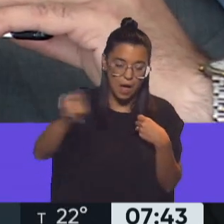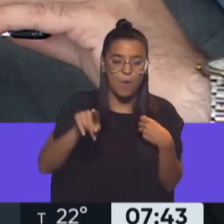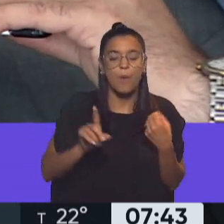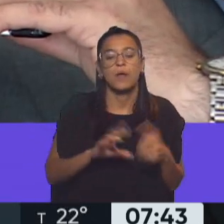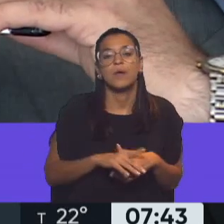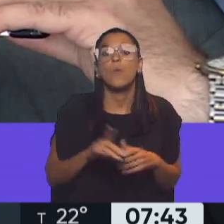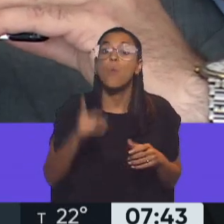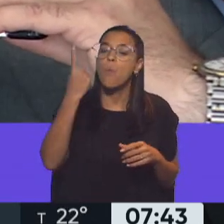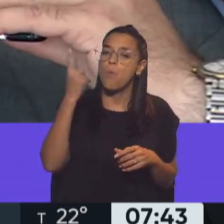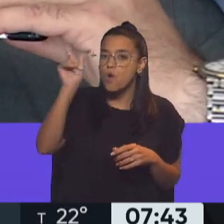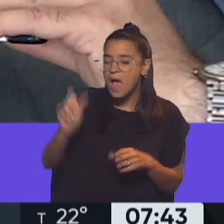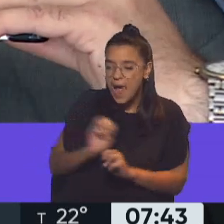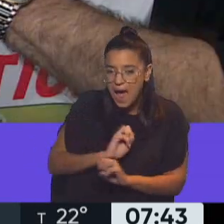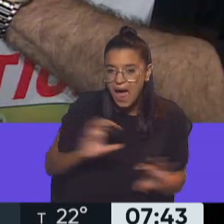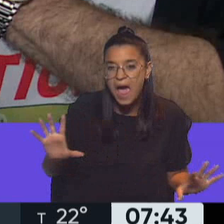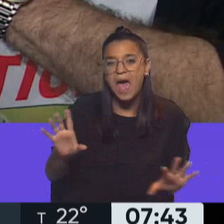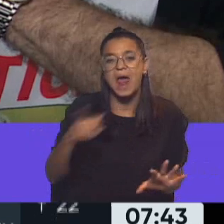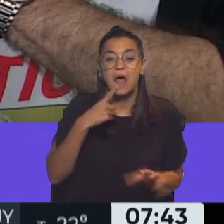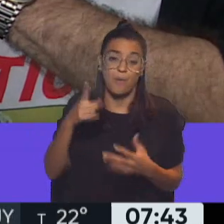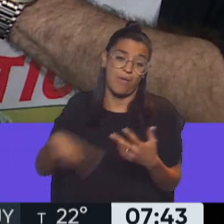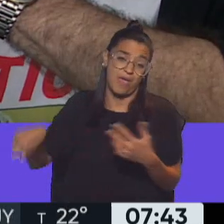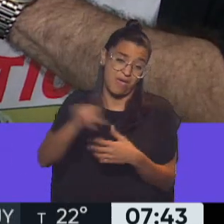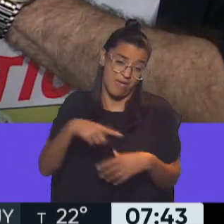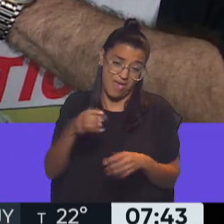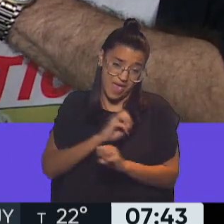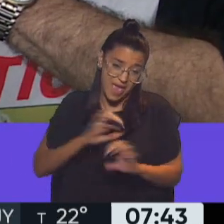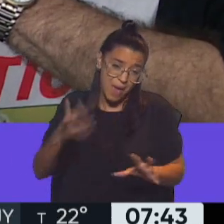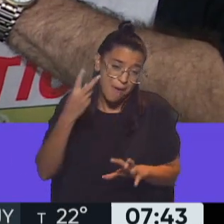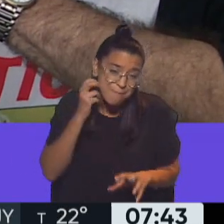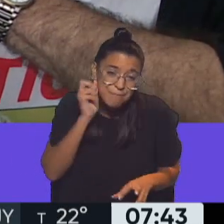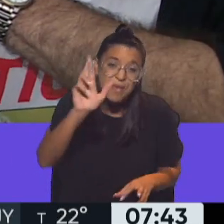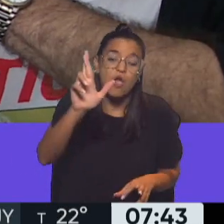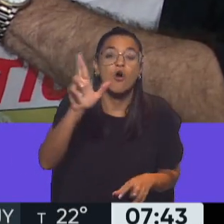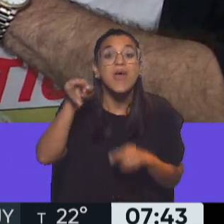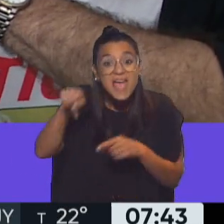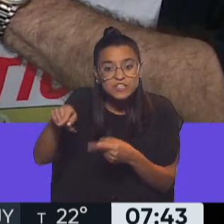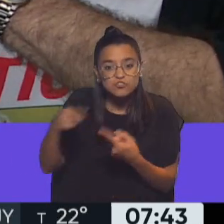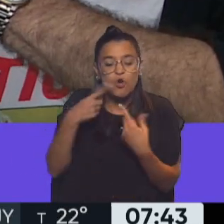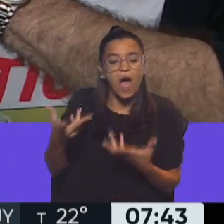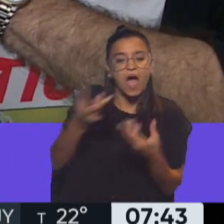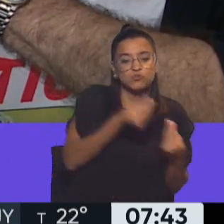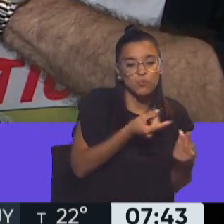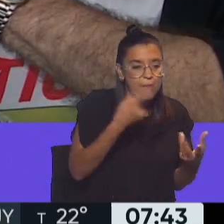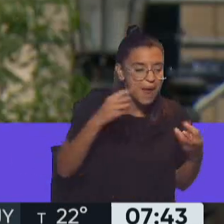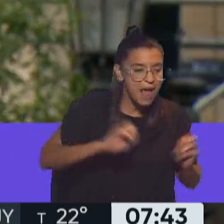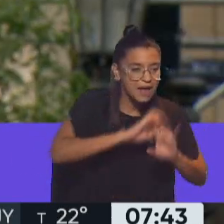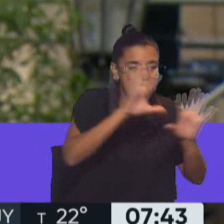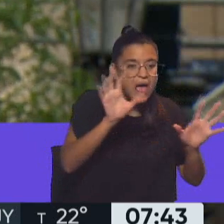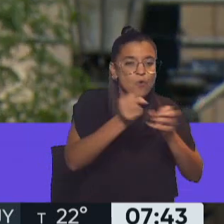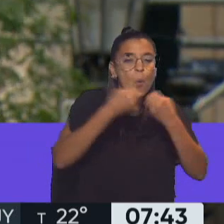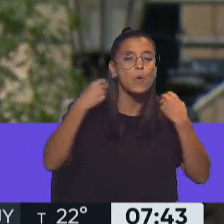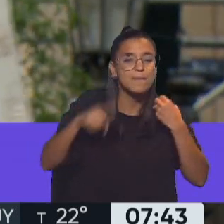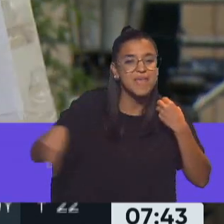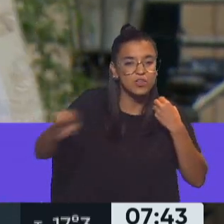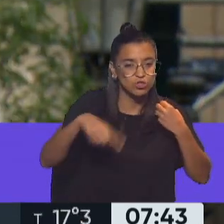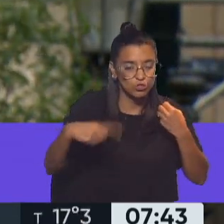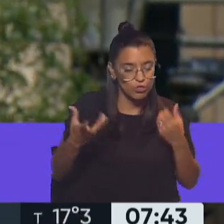en un llamado que se grabaron entre ellos y que sirvió para esclarecer, por lo menos, parte del encubrimiento de la causa.